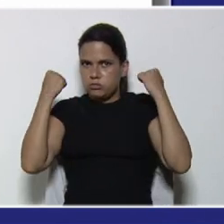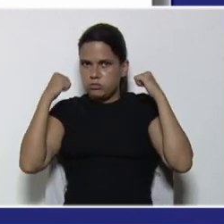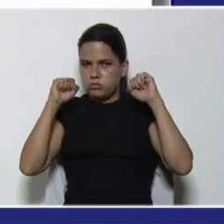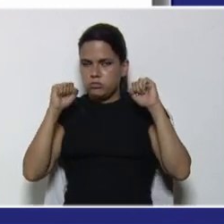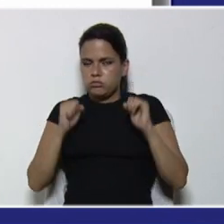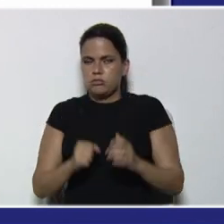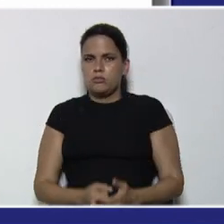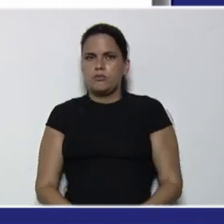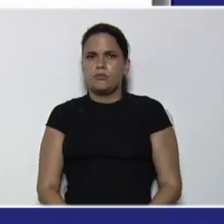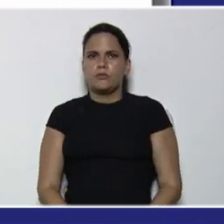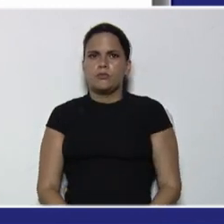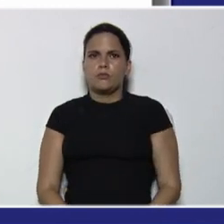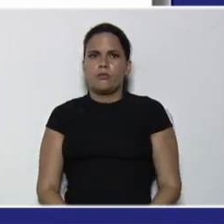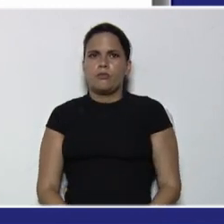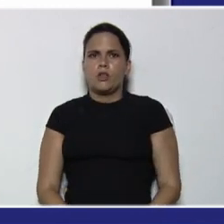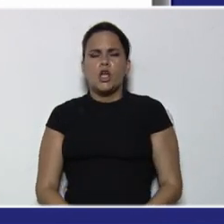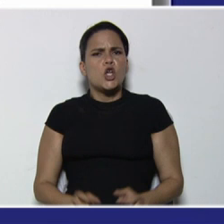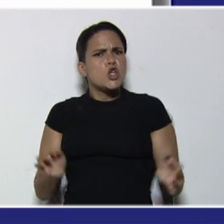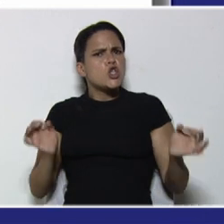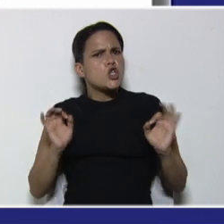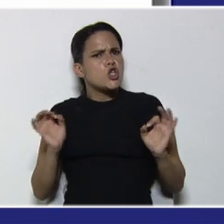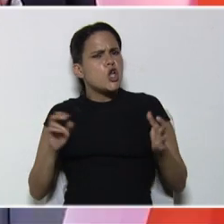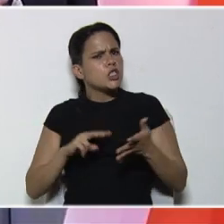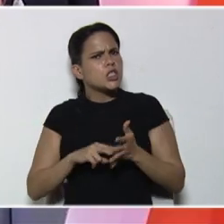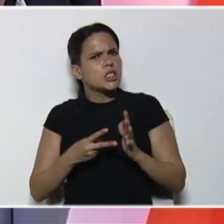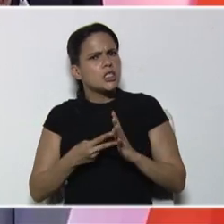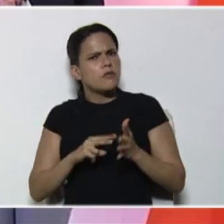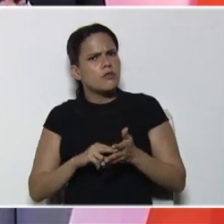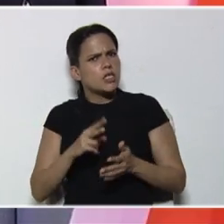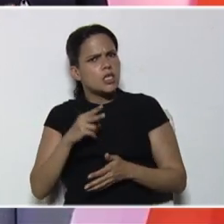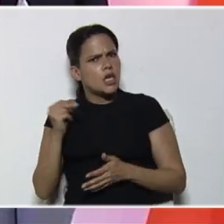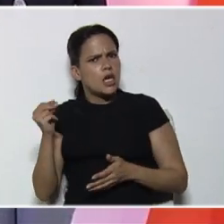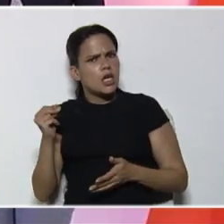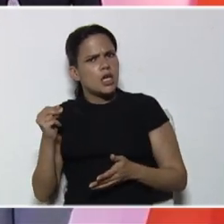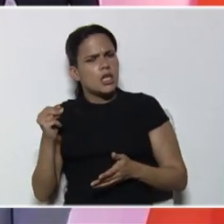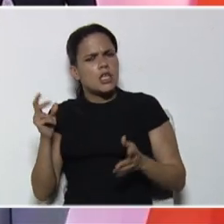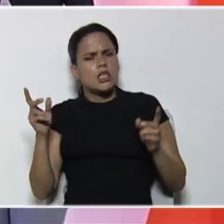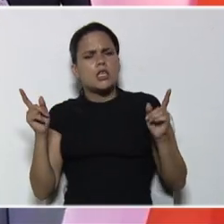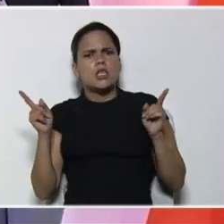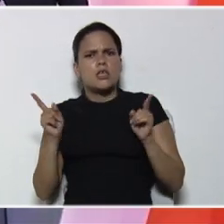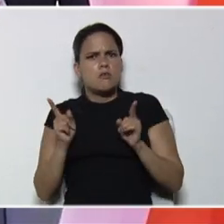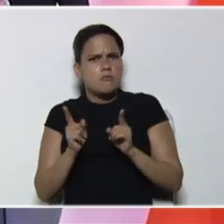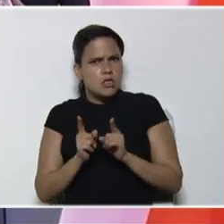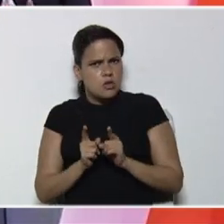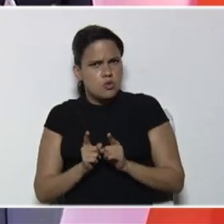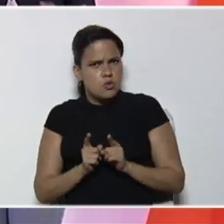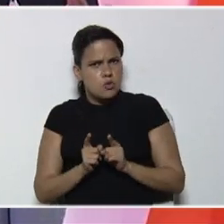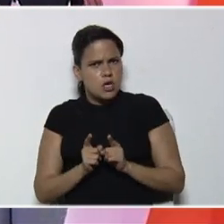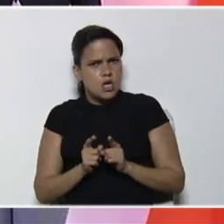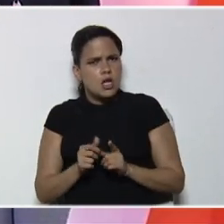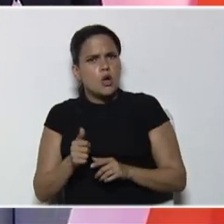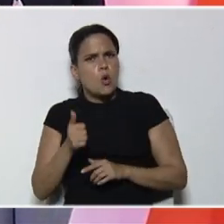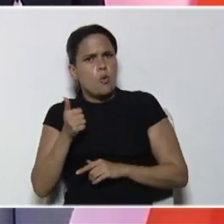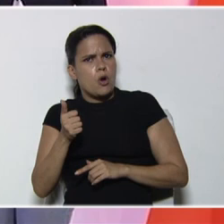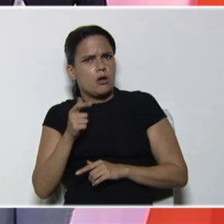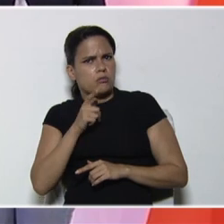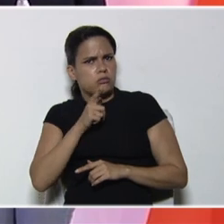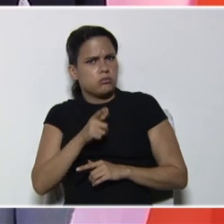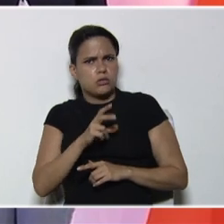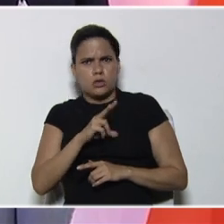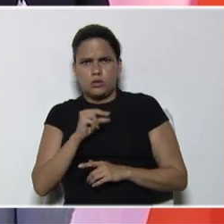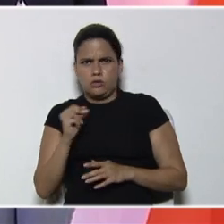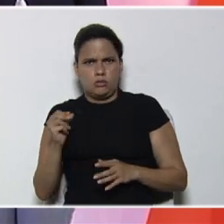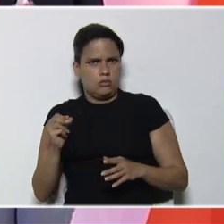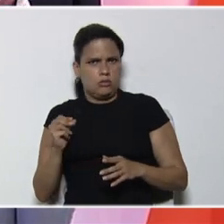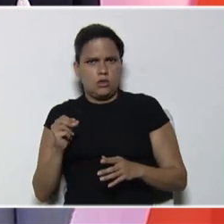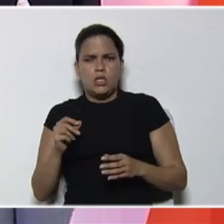disminuir la cantidad, no significa, disminuir la calidad, ni la exigencia, ni el procedimiento, que